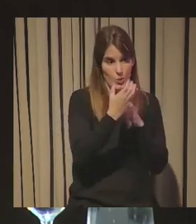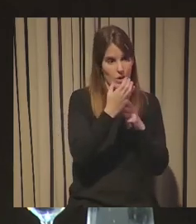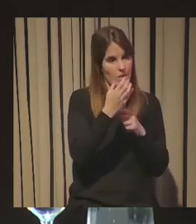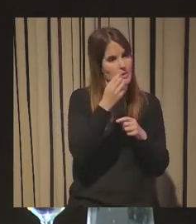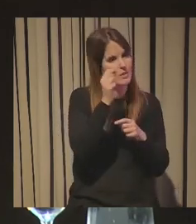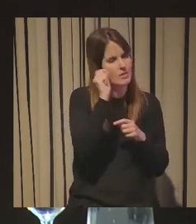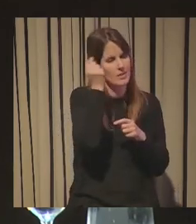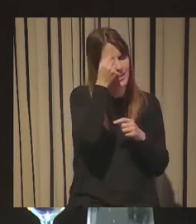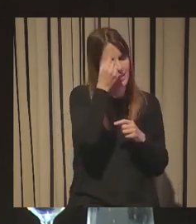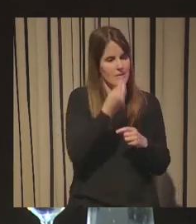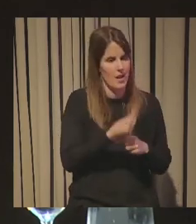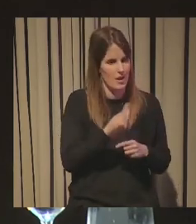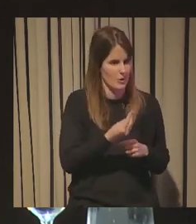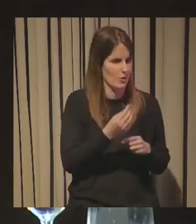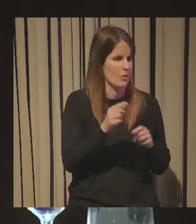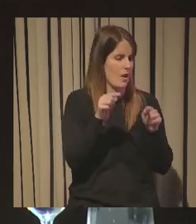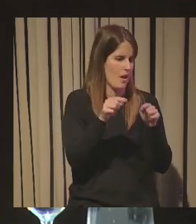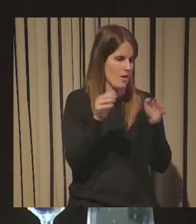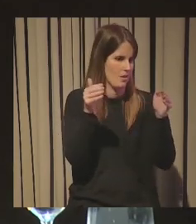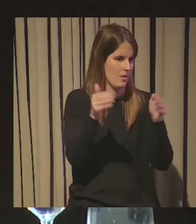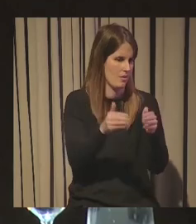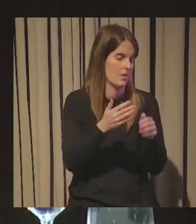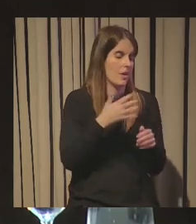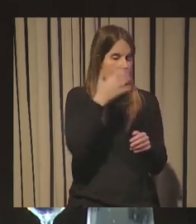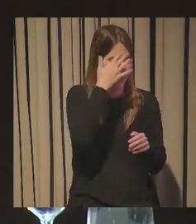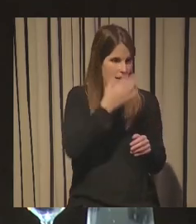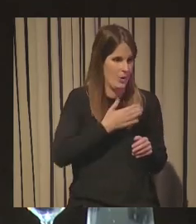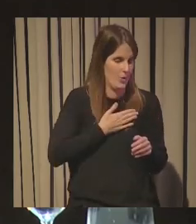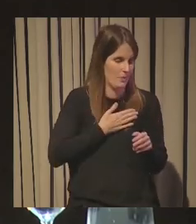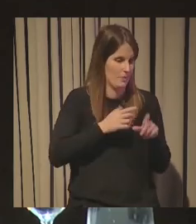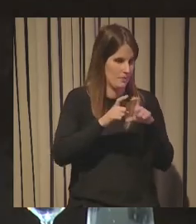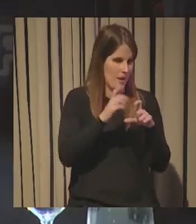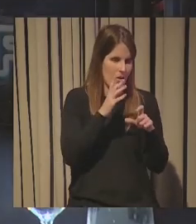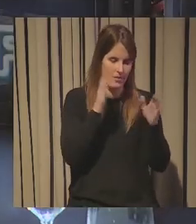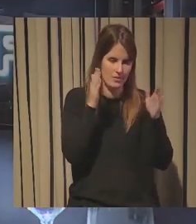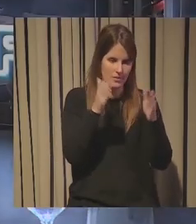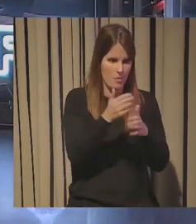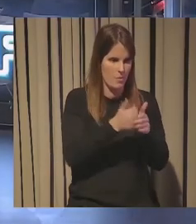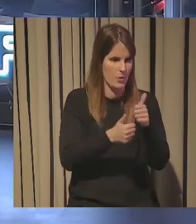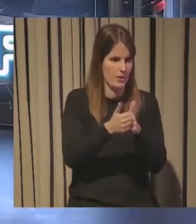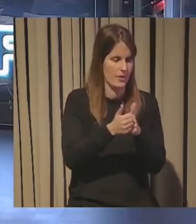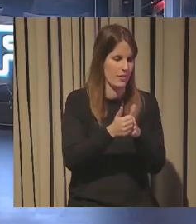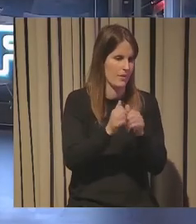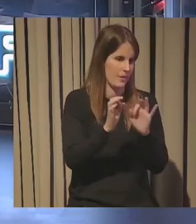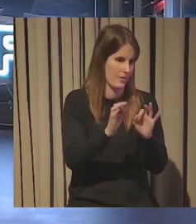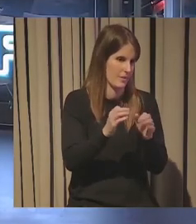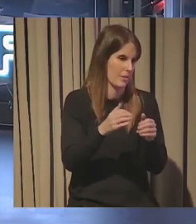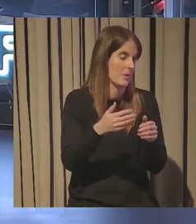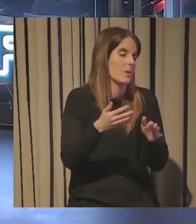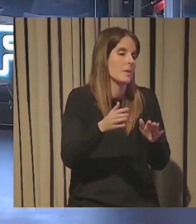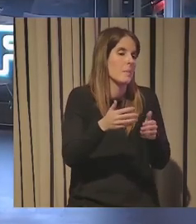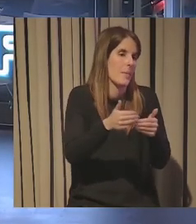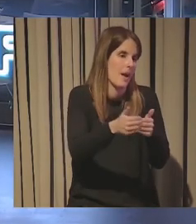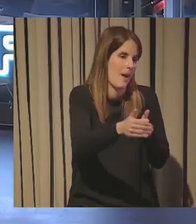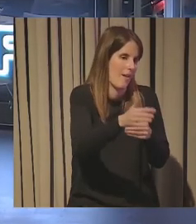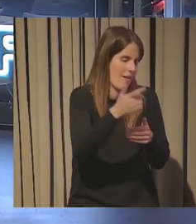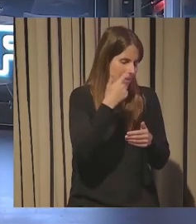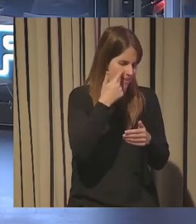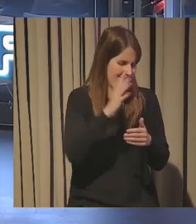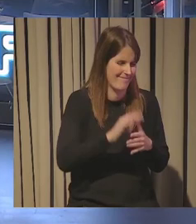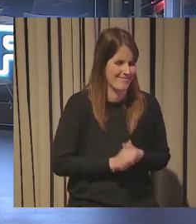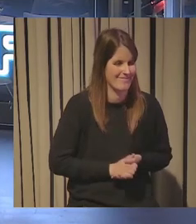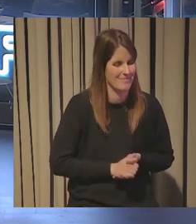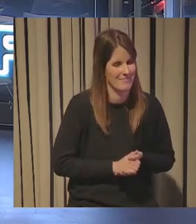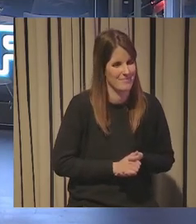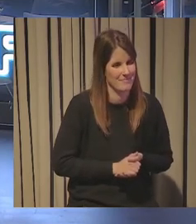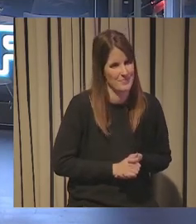creo que ahí es donde habría que por lo menos en nuestro caso es donde estamos fijándonos ahora ¿no? de cara a ver de dónde van las tendencias